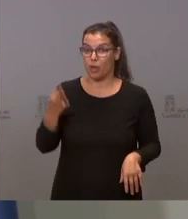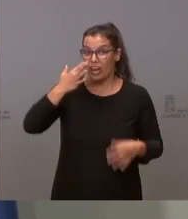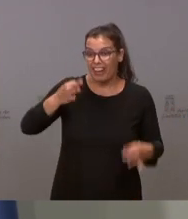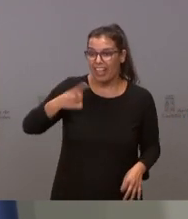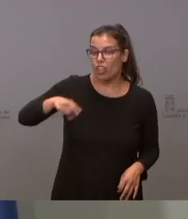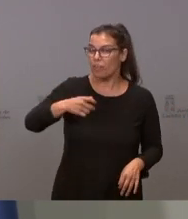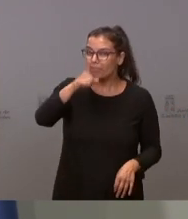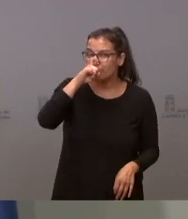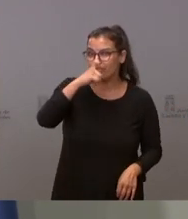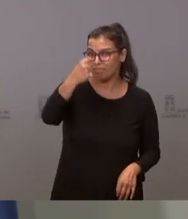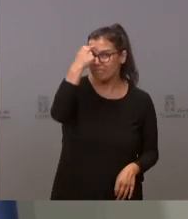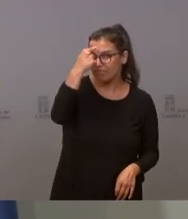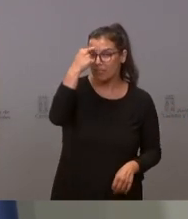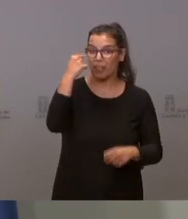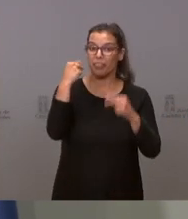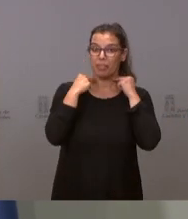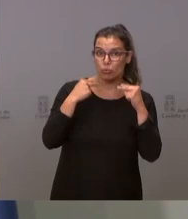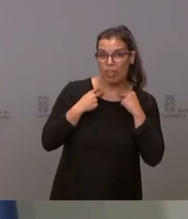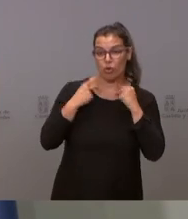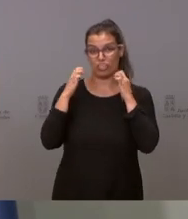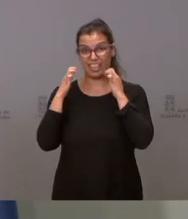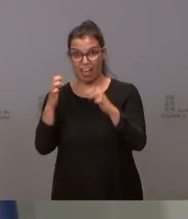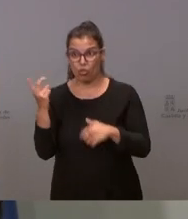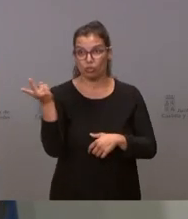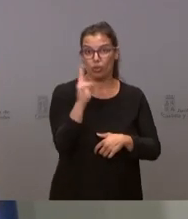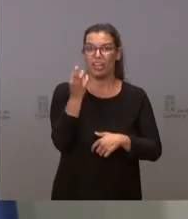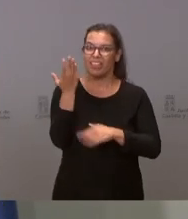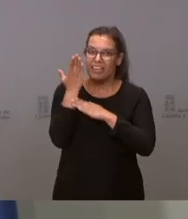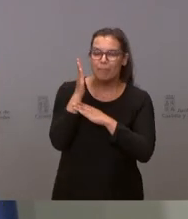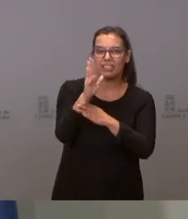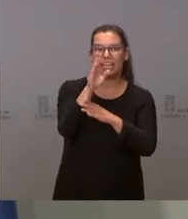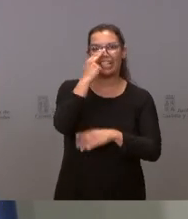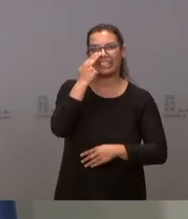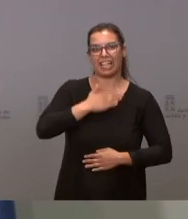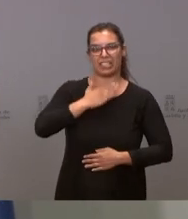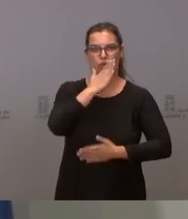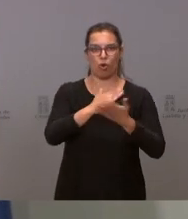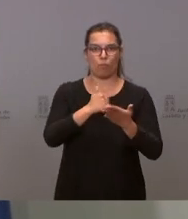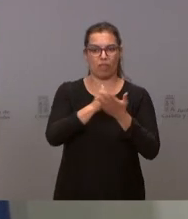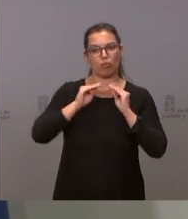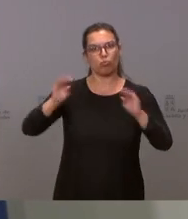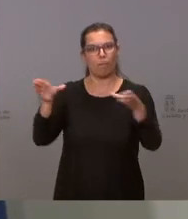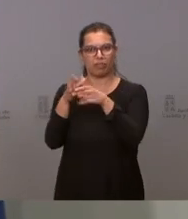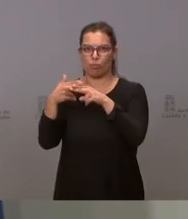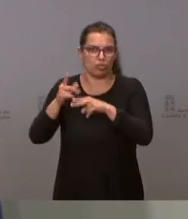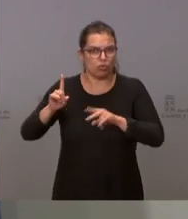todos nuestros diputados y senadores de los intereses de la comunidad no de los de sus partidos.